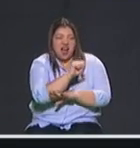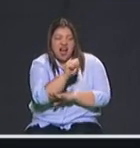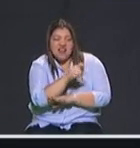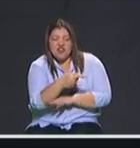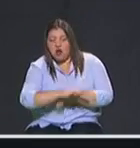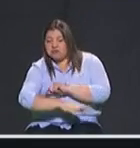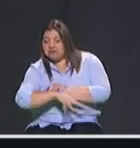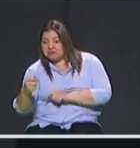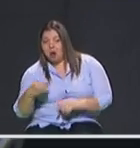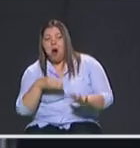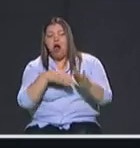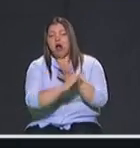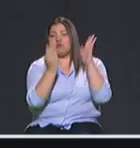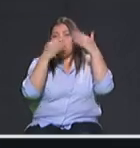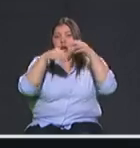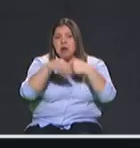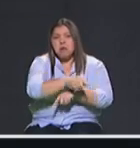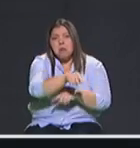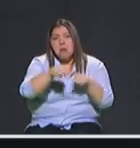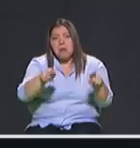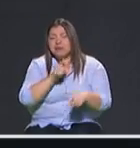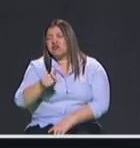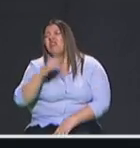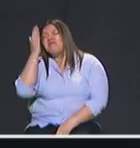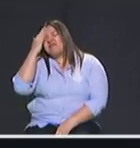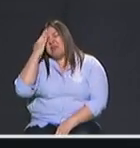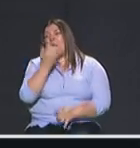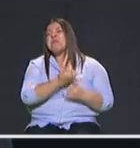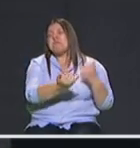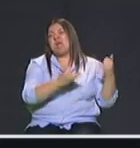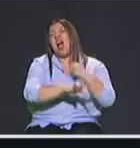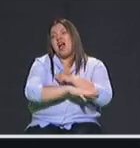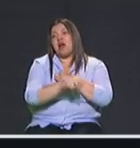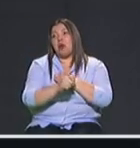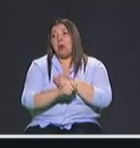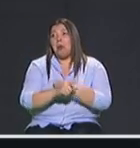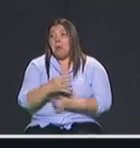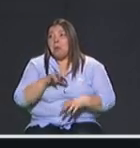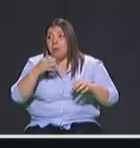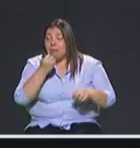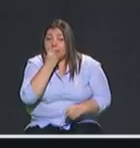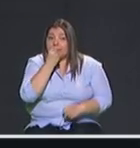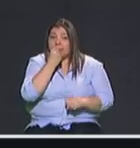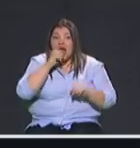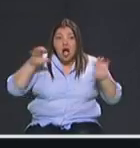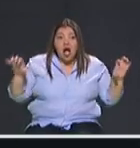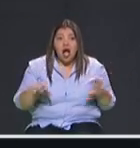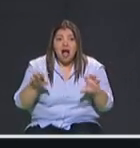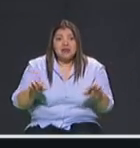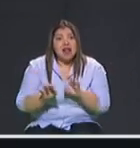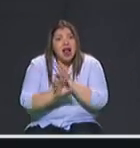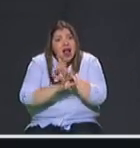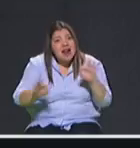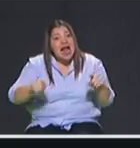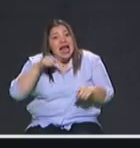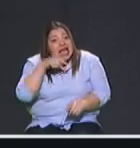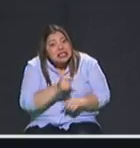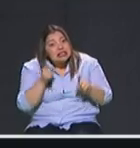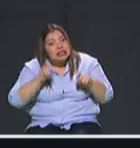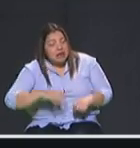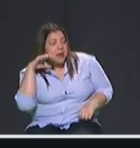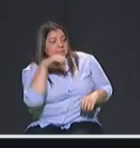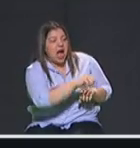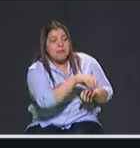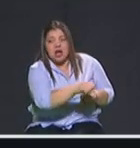prendería y en qué sitio y no se haga absolutamente nada entonces hay que perseguir los comercios de segunda mano para que esto desincentive